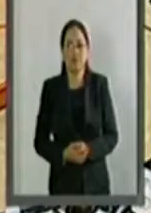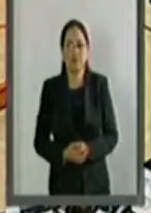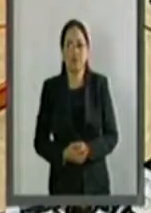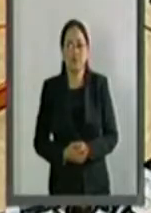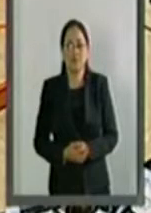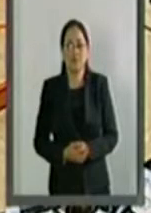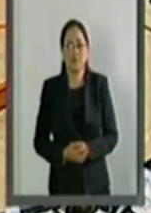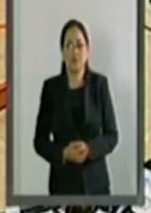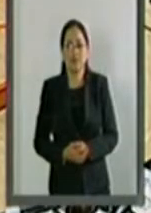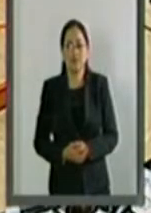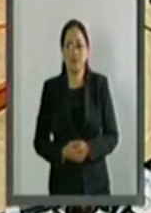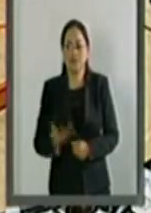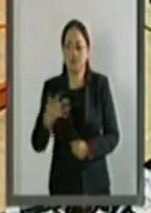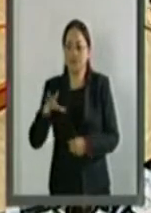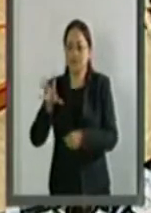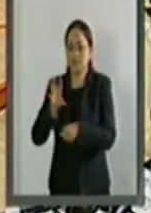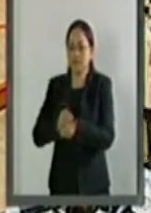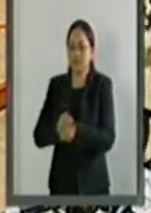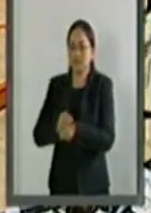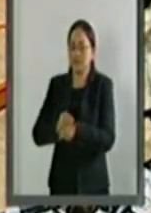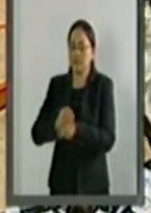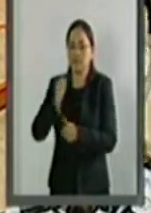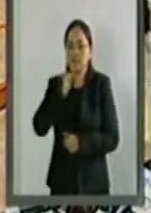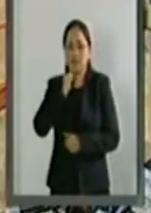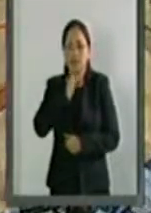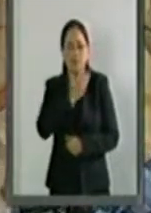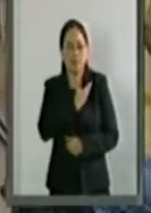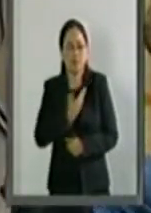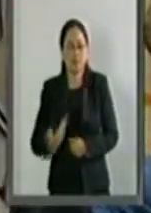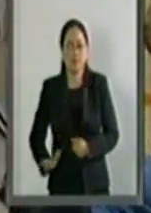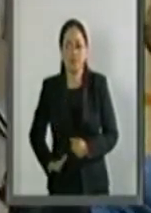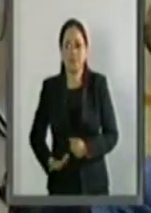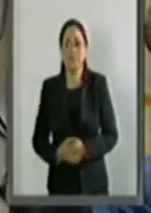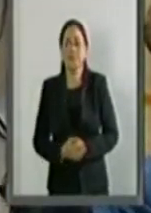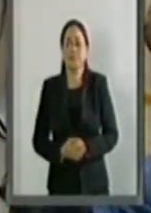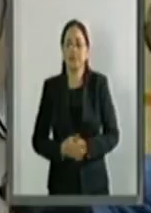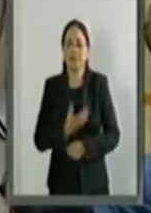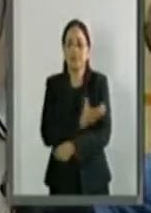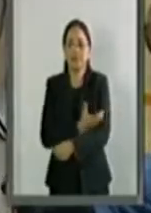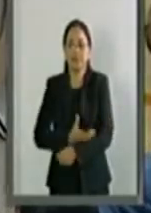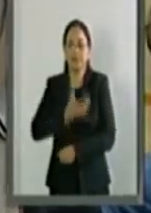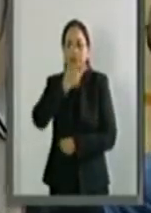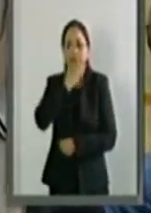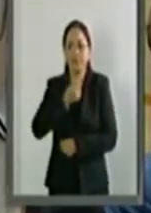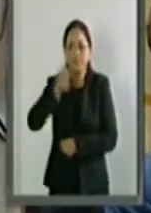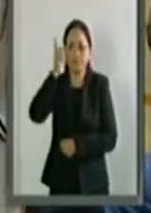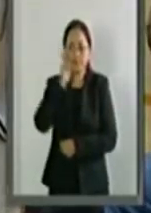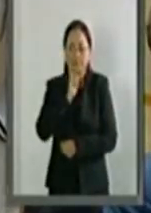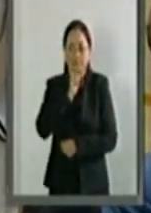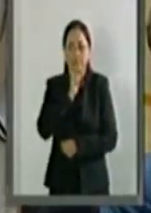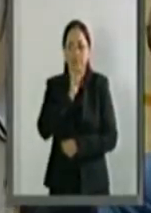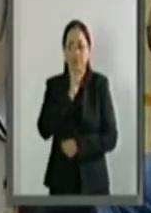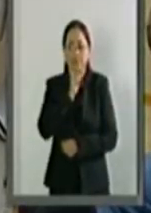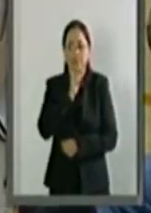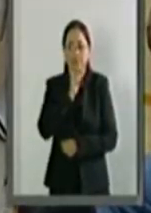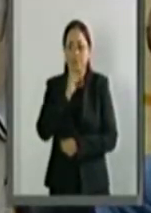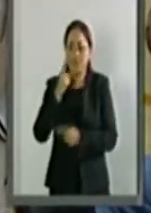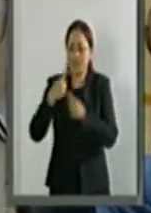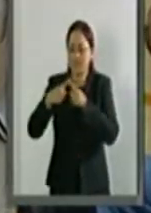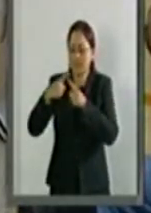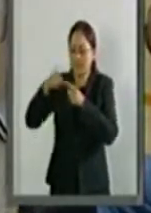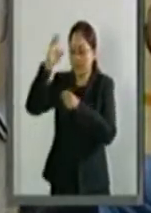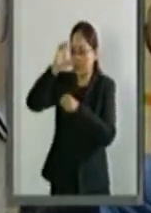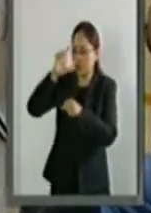Con su venia, senador presidente, compañeras y compañeros, diversas culturas